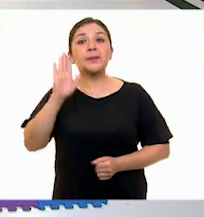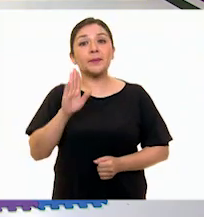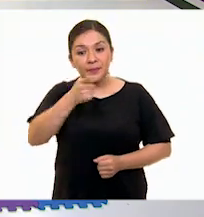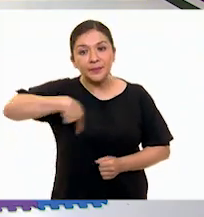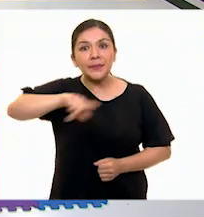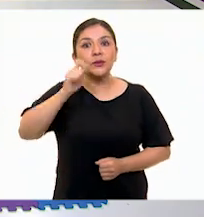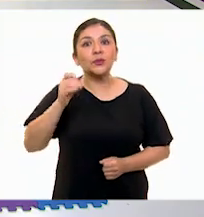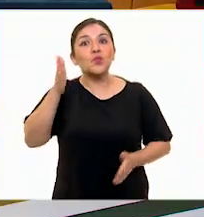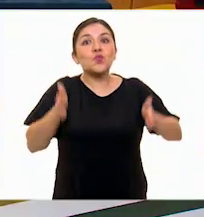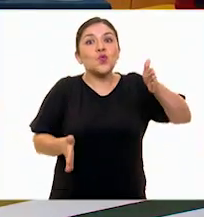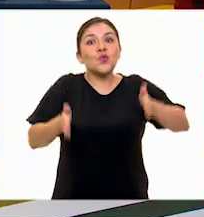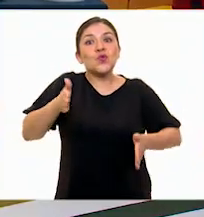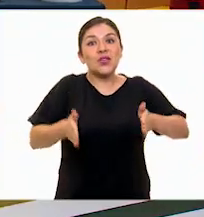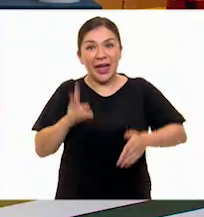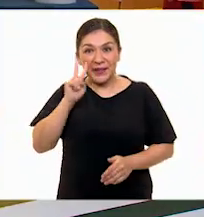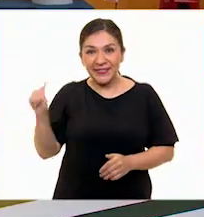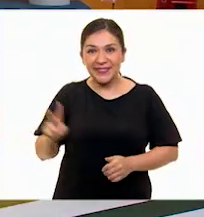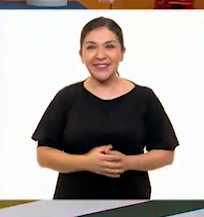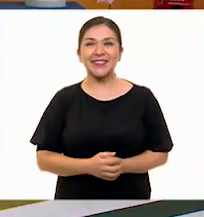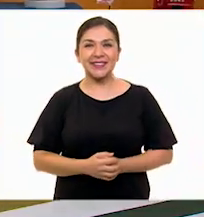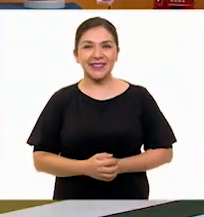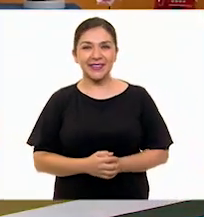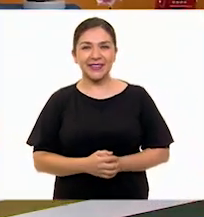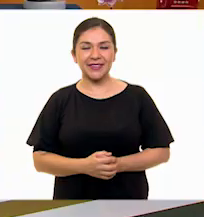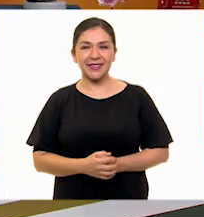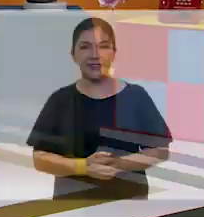con esqueleto de varilla